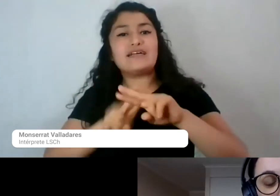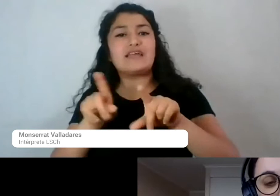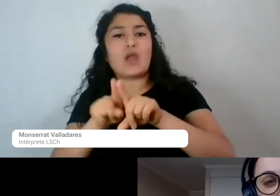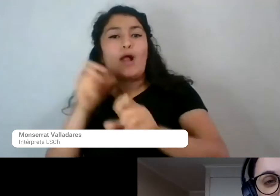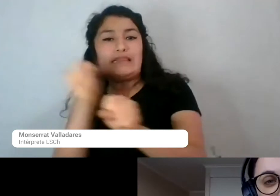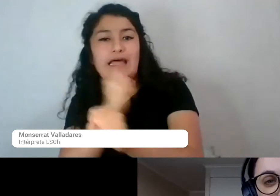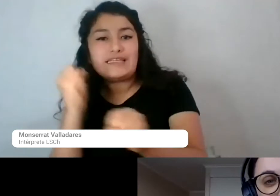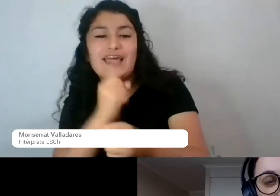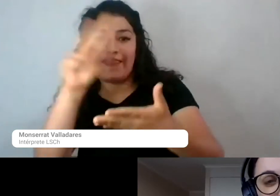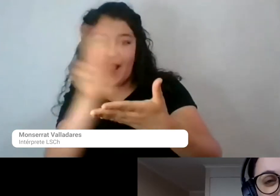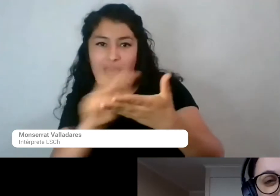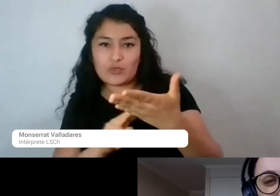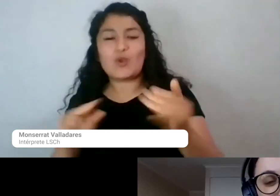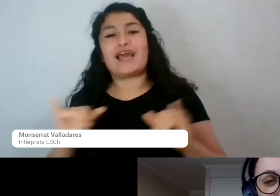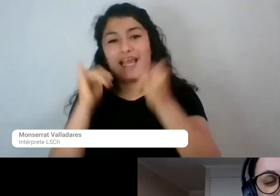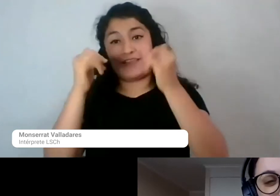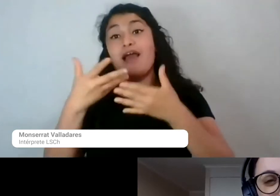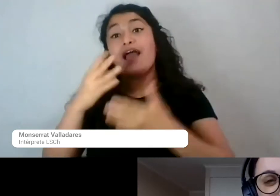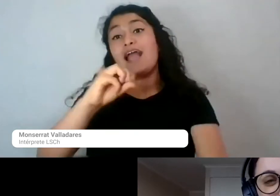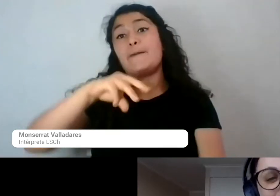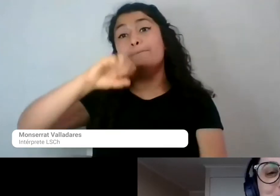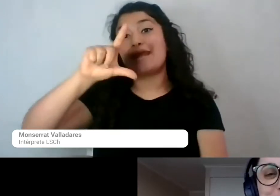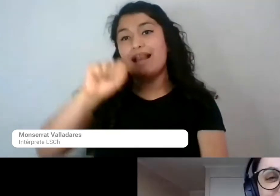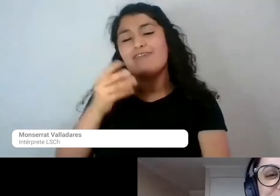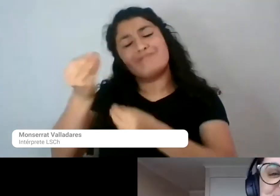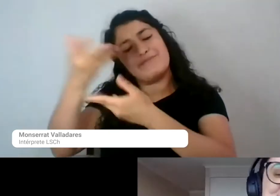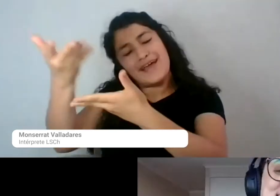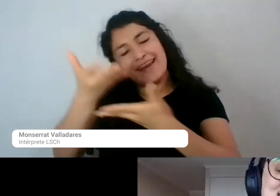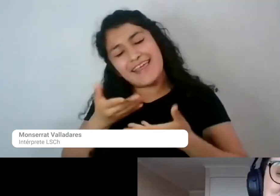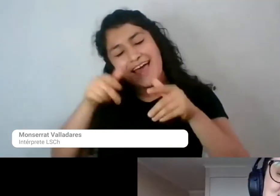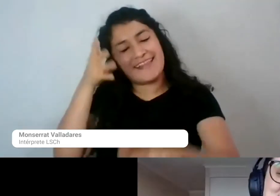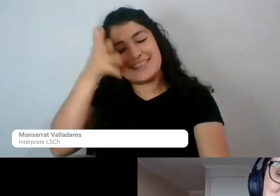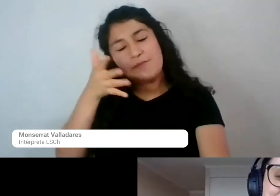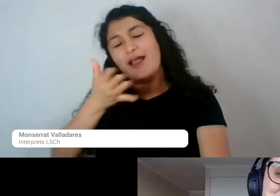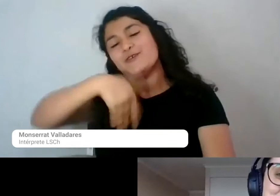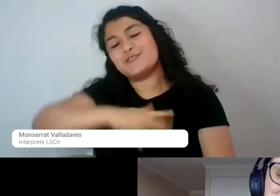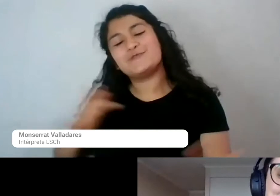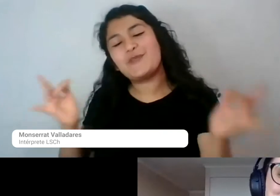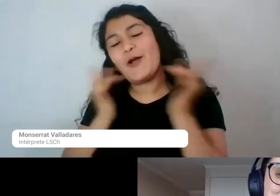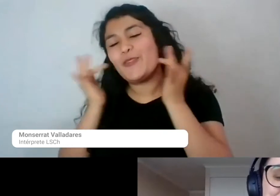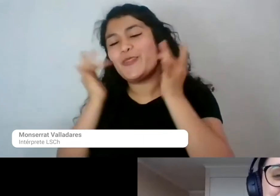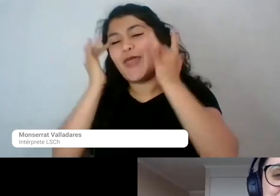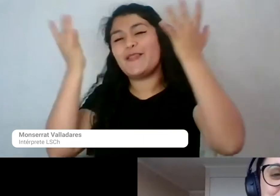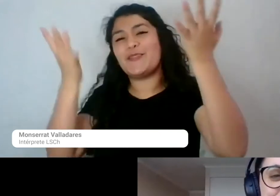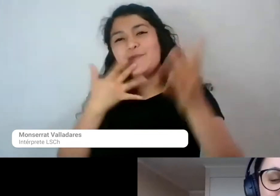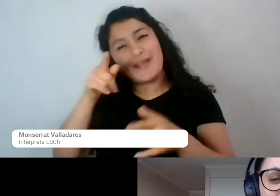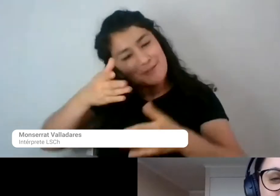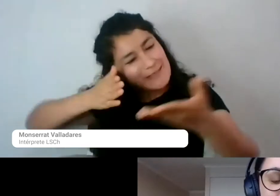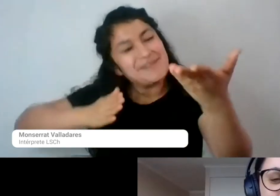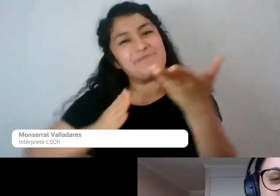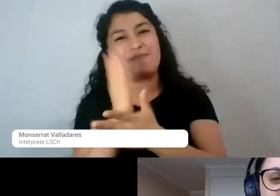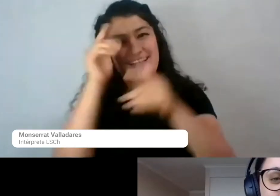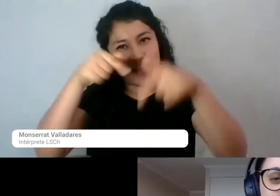Camila, muy bienvenida a nuestro seminario, estamos muy contentos que seas quien da el inicio a esta